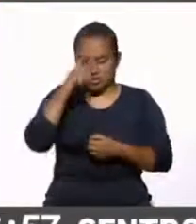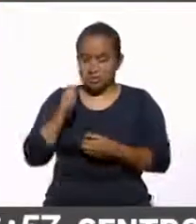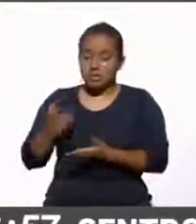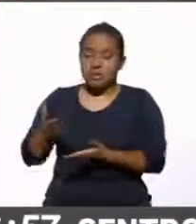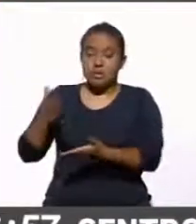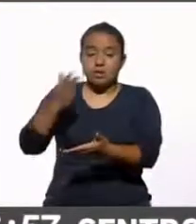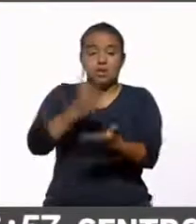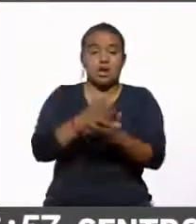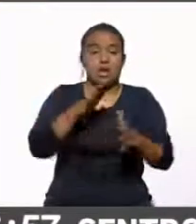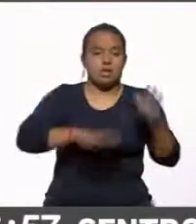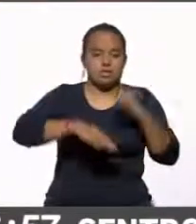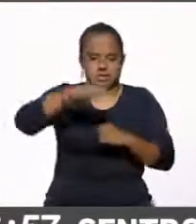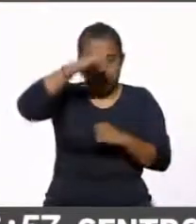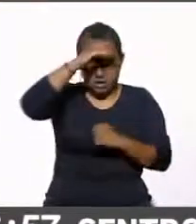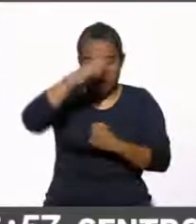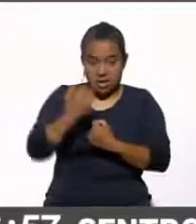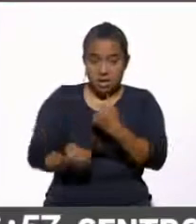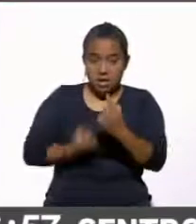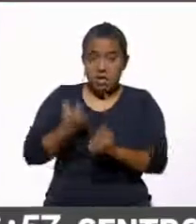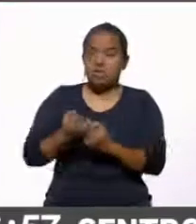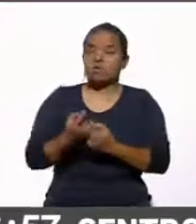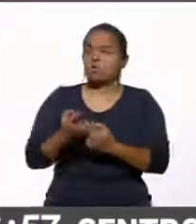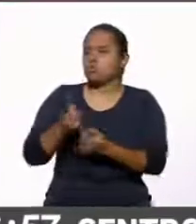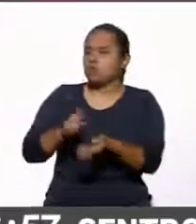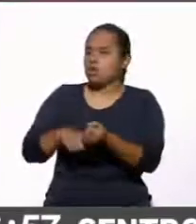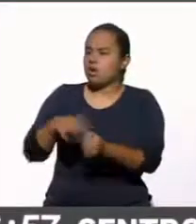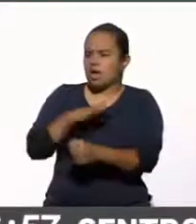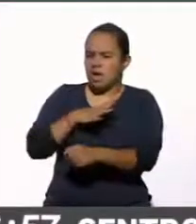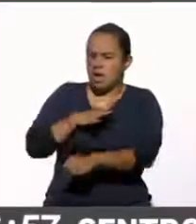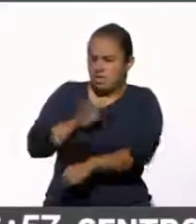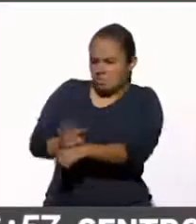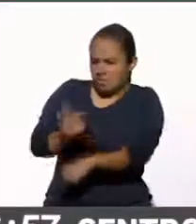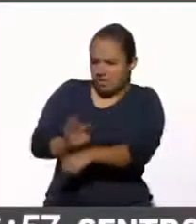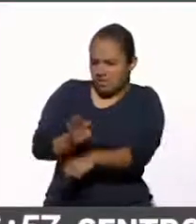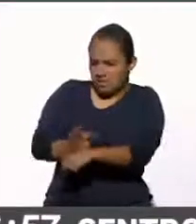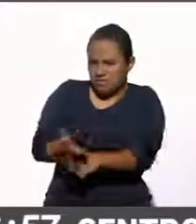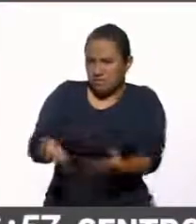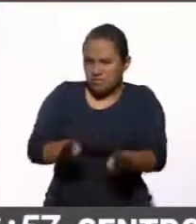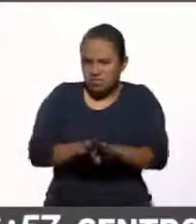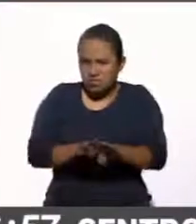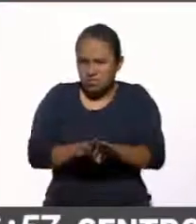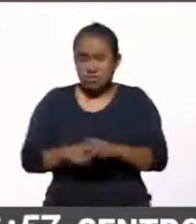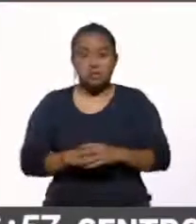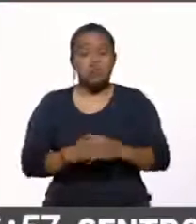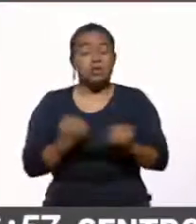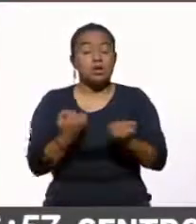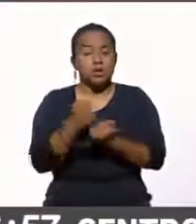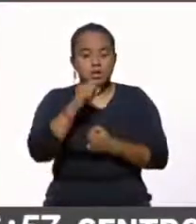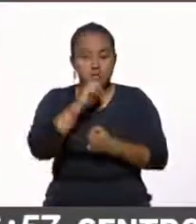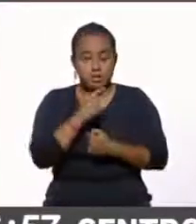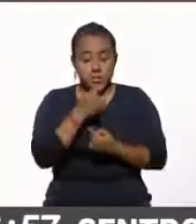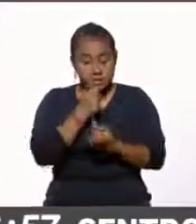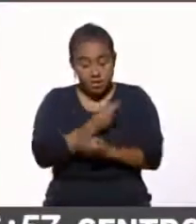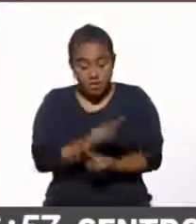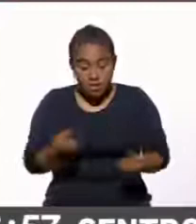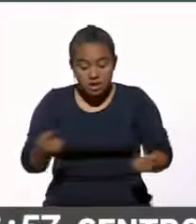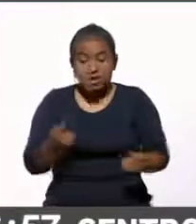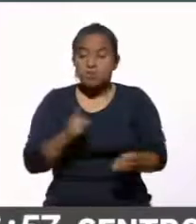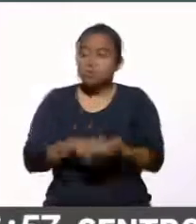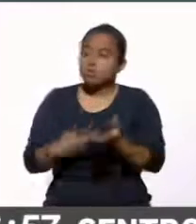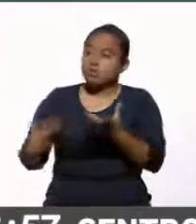donde se cuestiona que algunos de ellos reciben beneficios. Otro tiene que ver con la situación en la que los niños que vienen